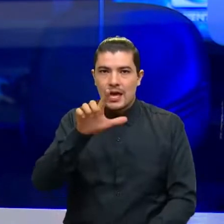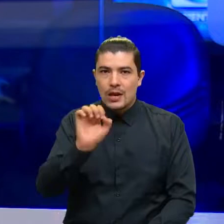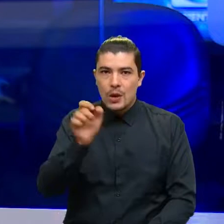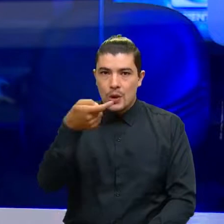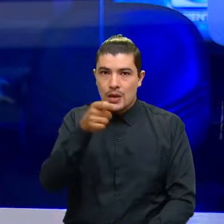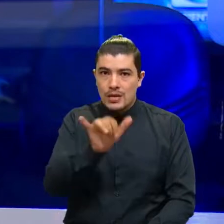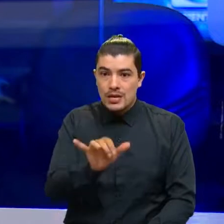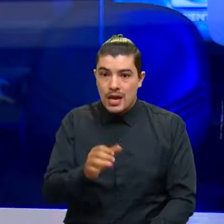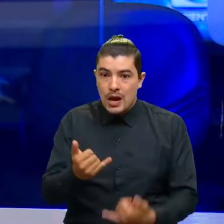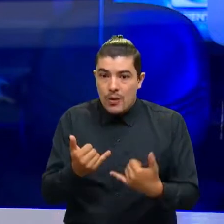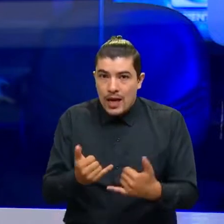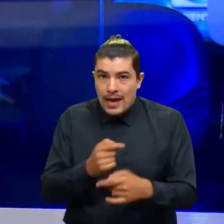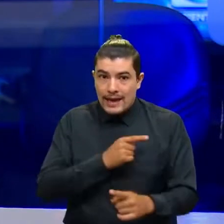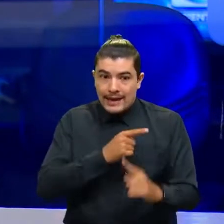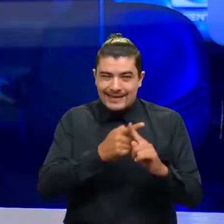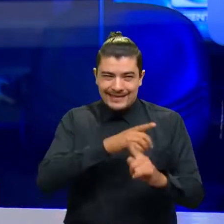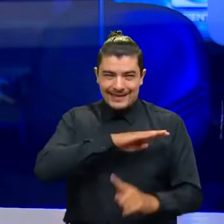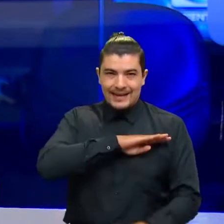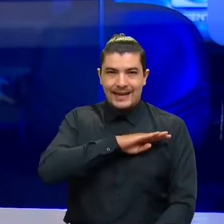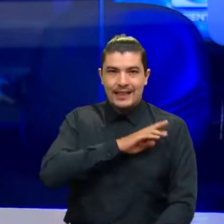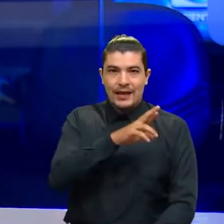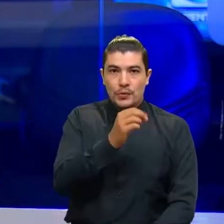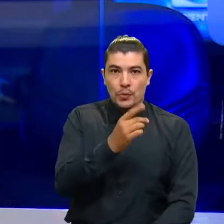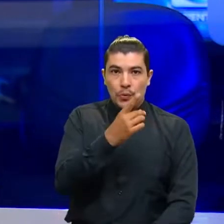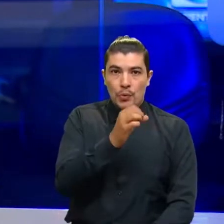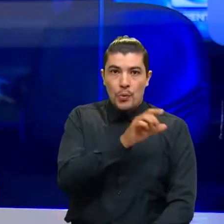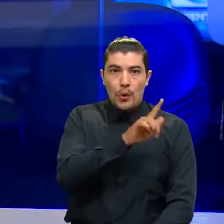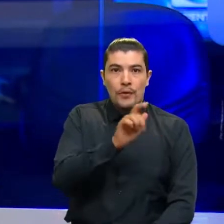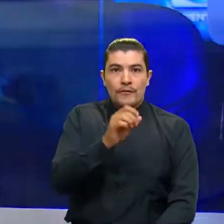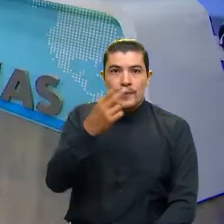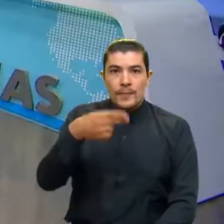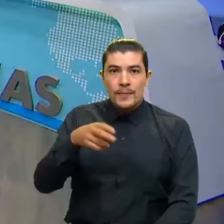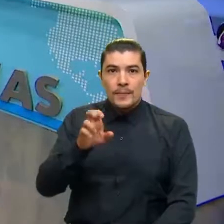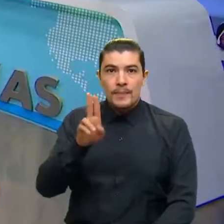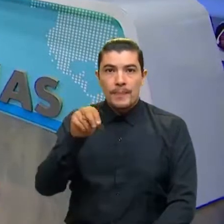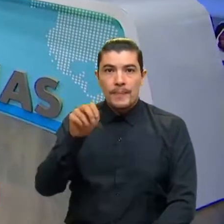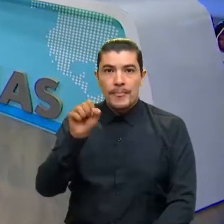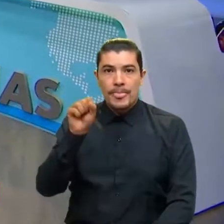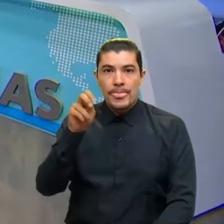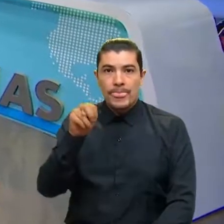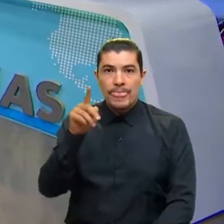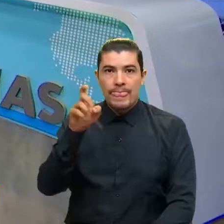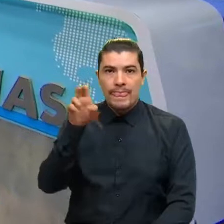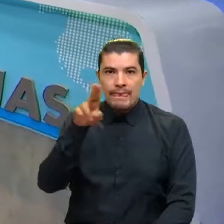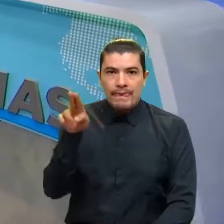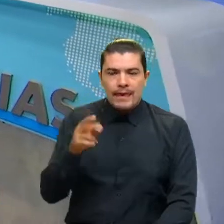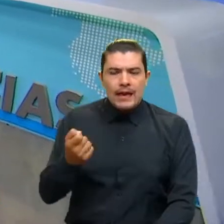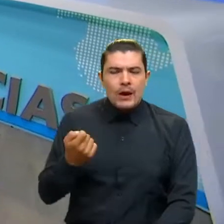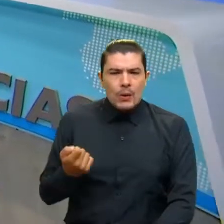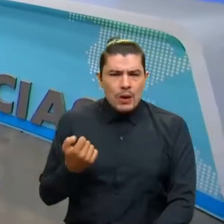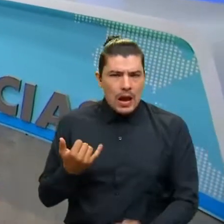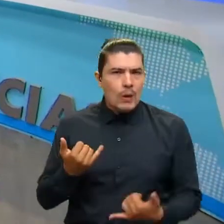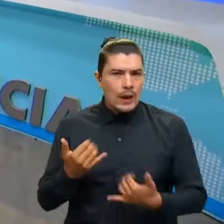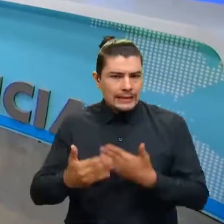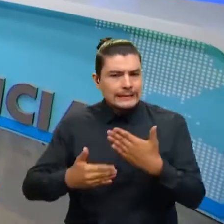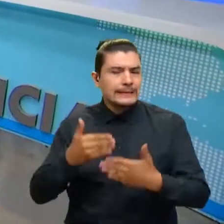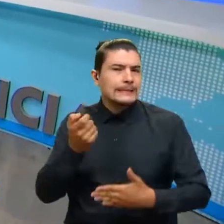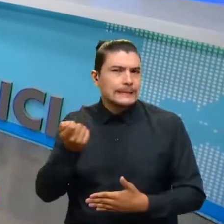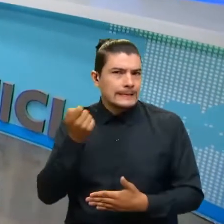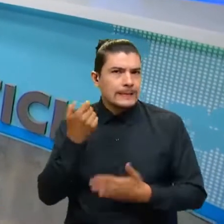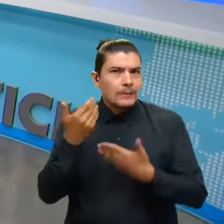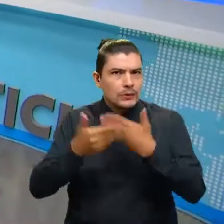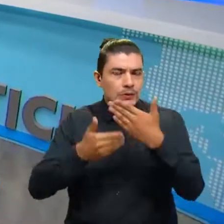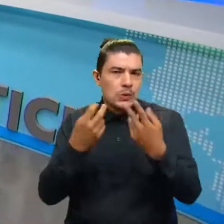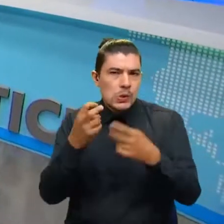Hernández. Para ampliar este tema, hacemos contacto a esta hora con el director del Sistema Informativo, Oscar Gerardo Hernández. Oscar, buenas